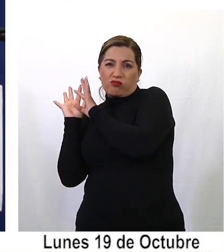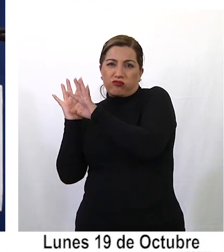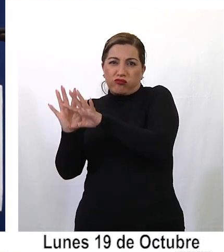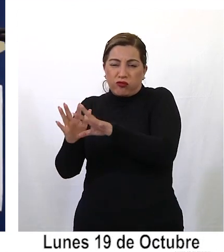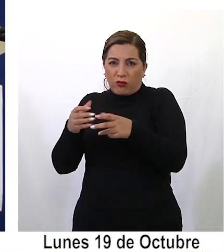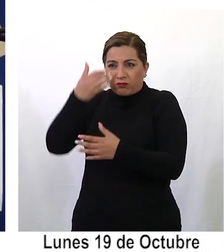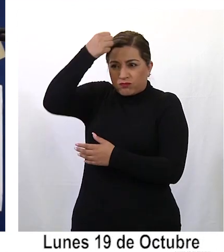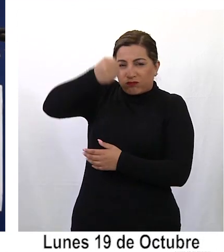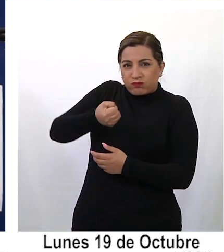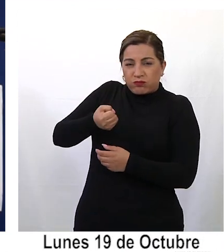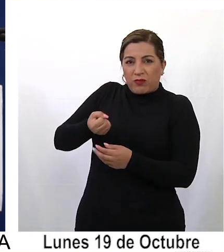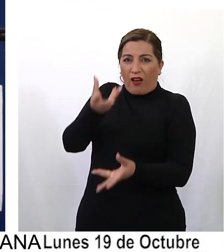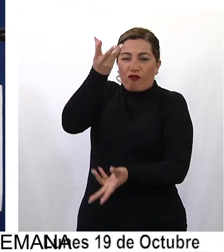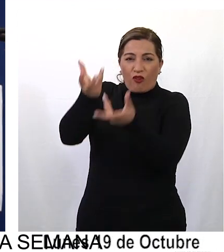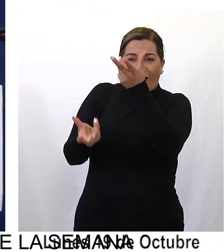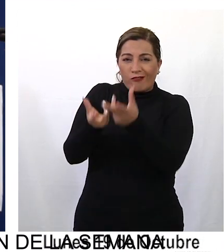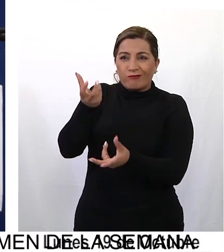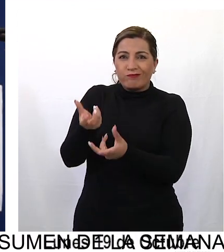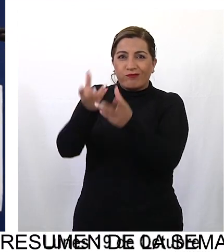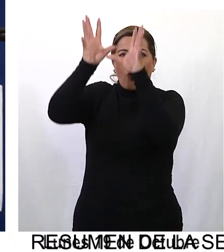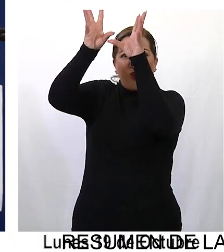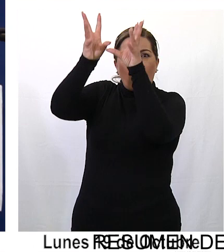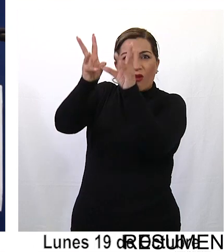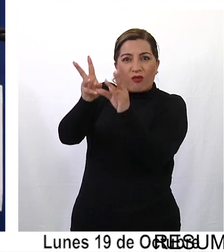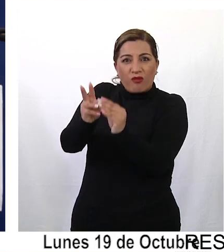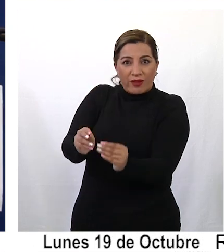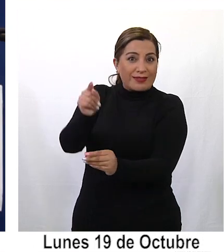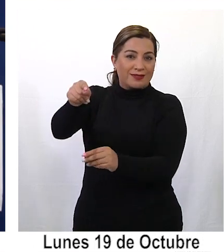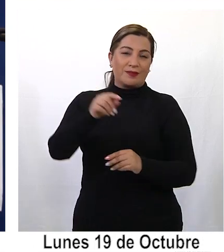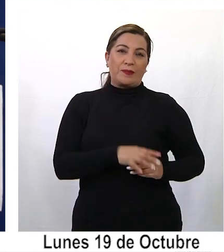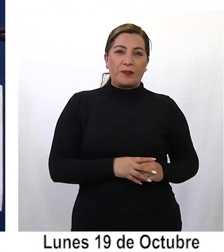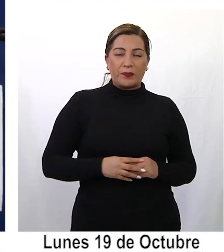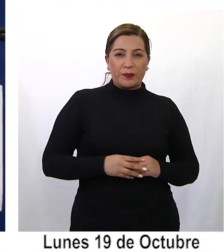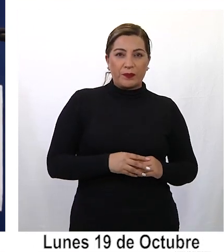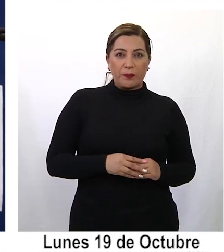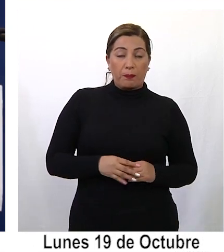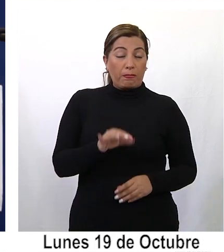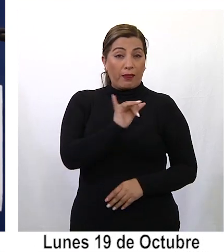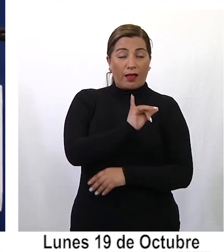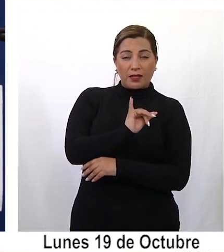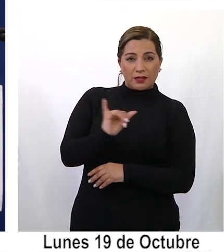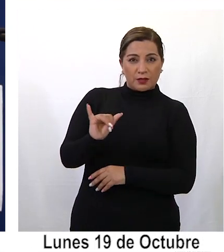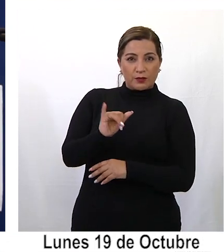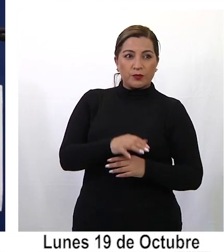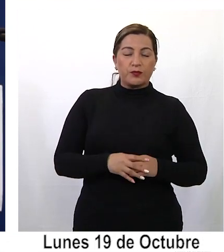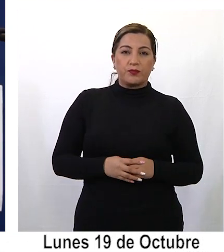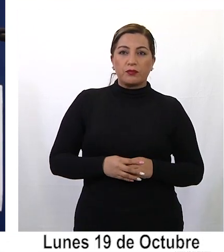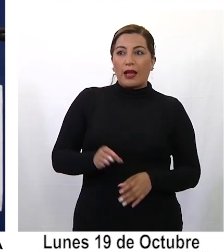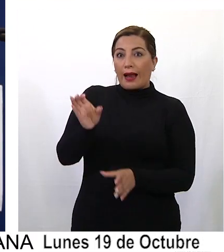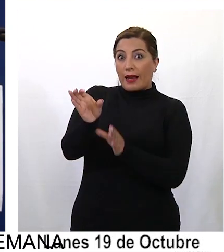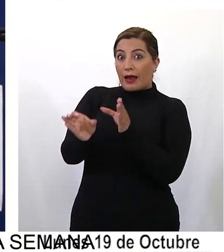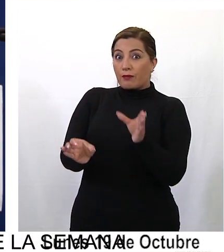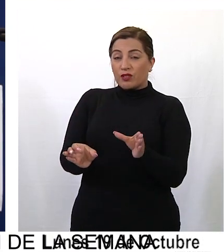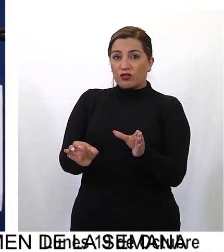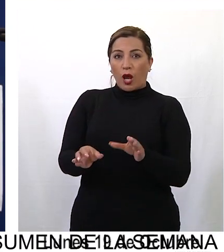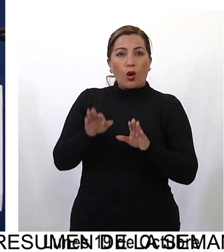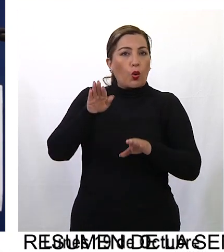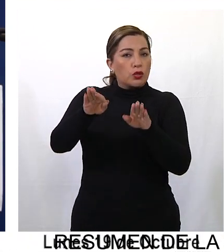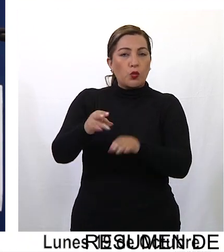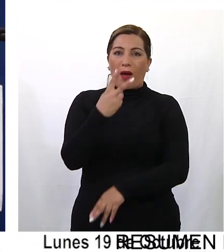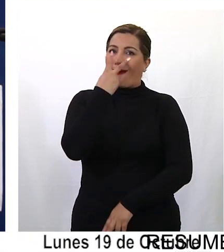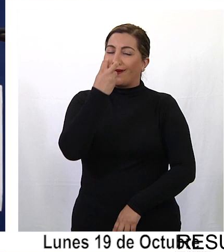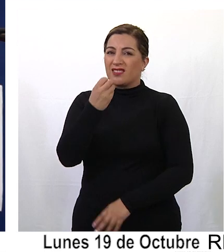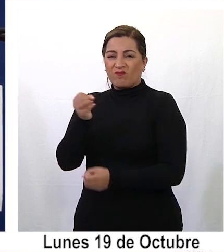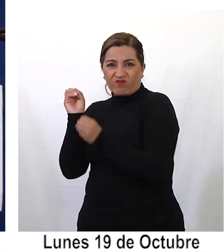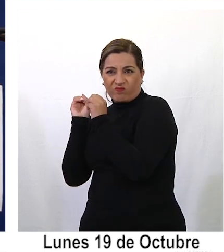poder apagar en primera instancia un amago de incendio que se haya producido ahí. Luego, estas personas siguen lanzando bombas Molotov, se